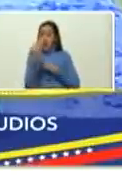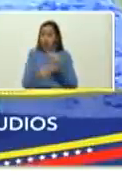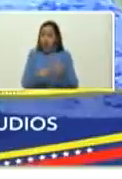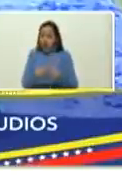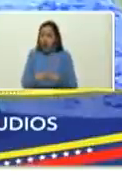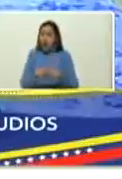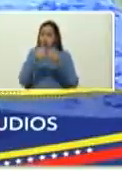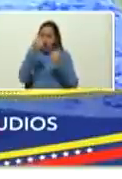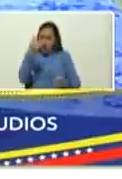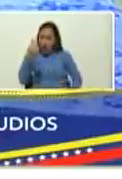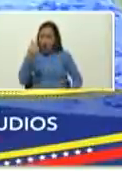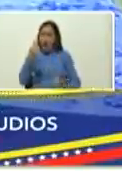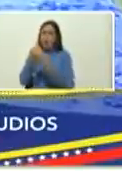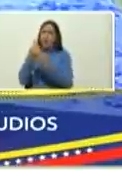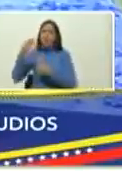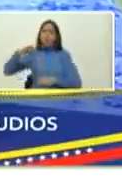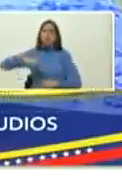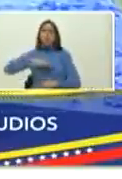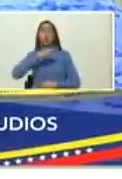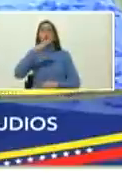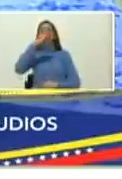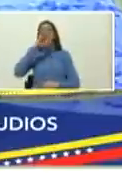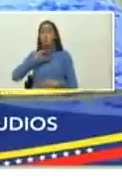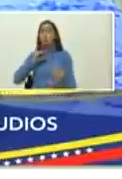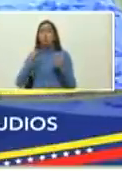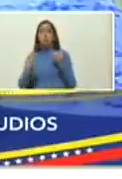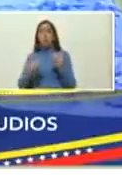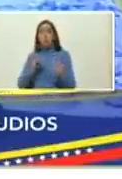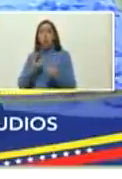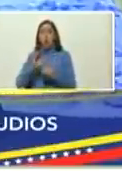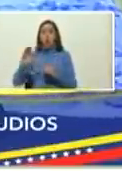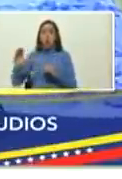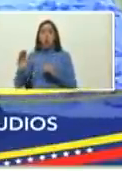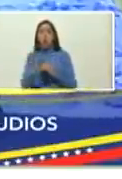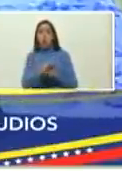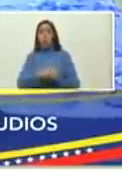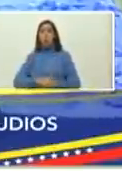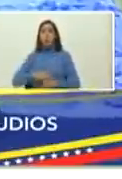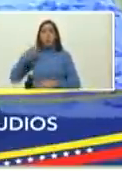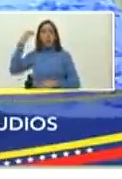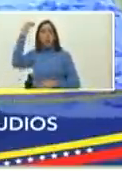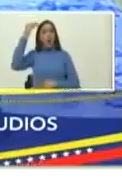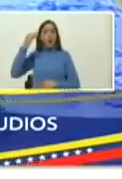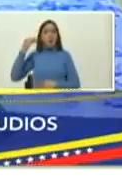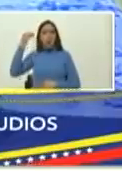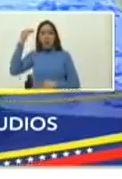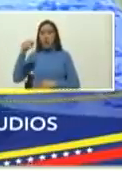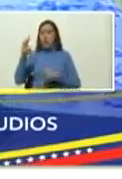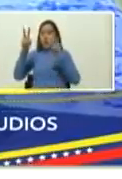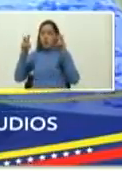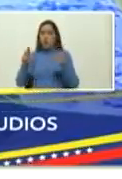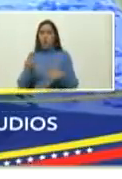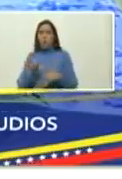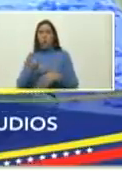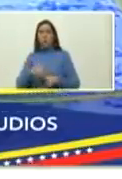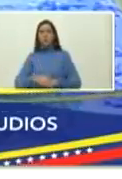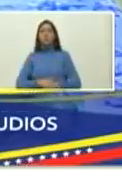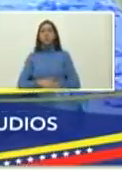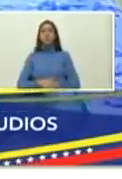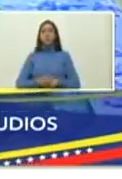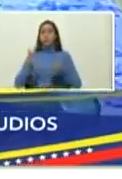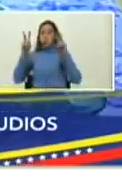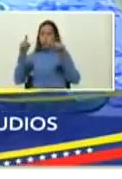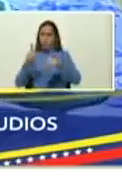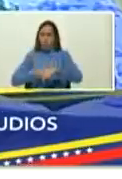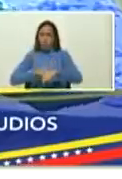columna vertebral espiritual moral cultural del pensamiento de la nueva América la nueva